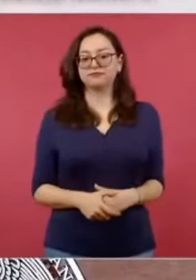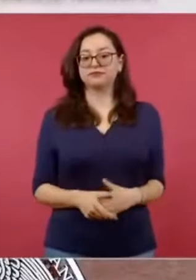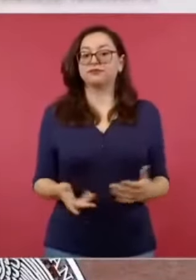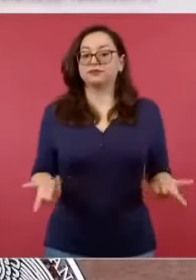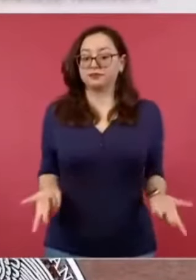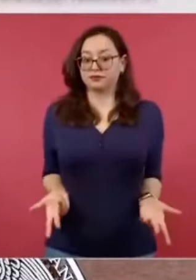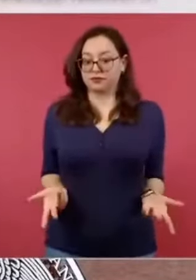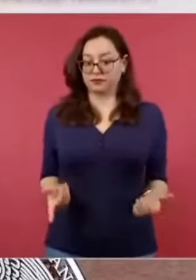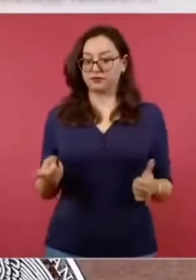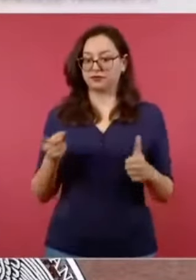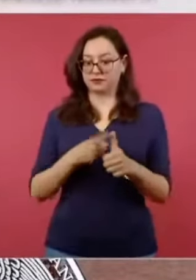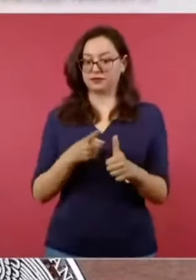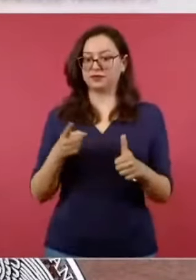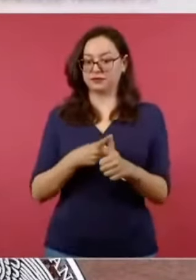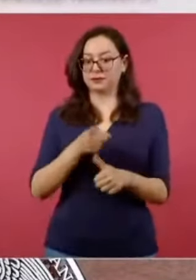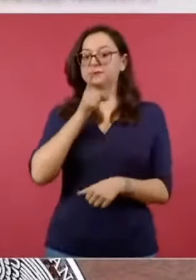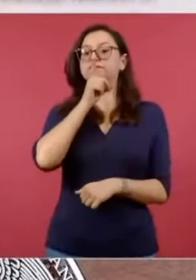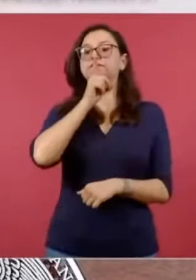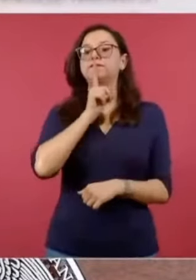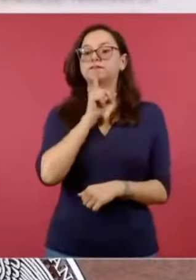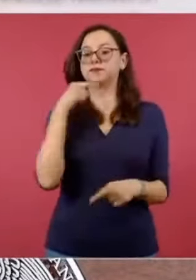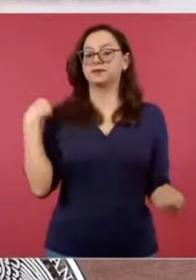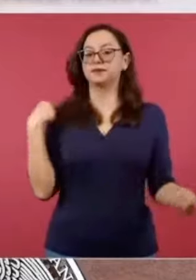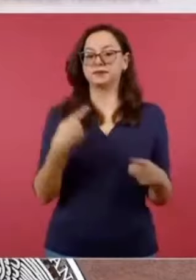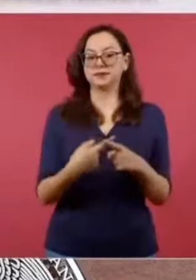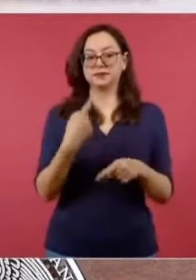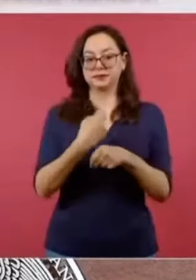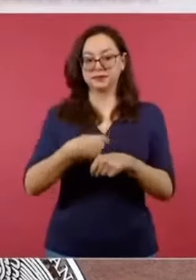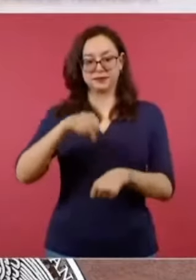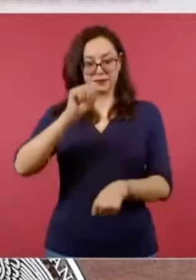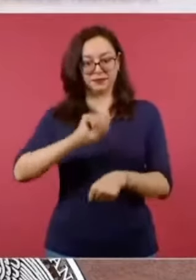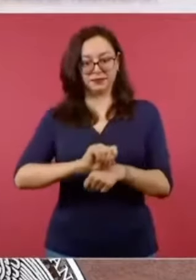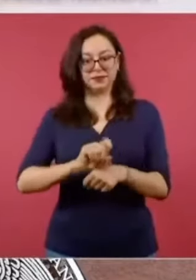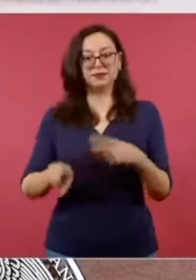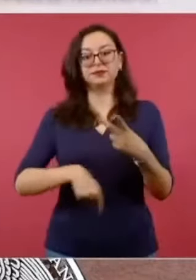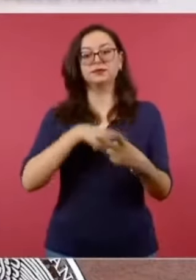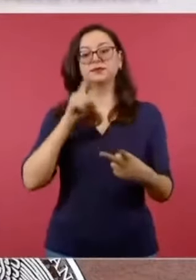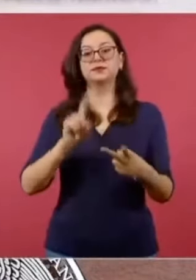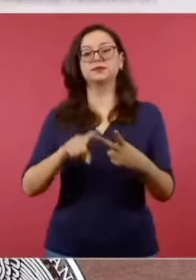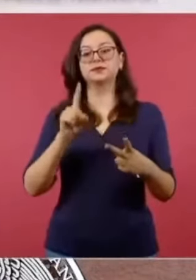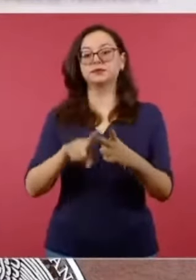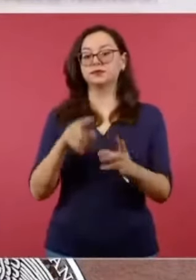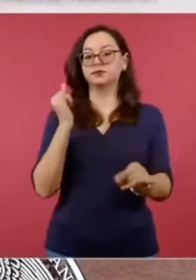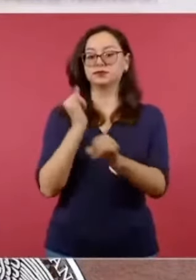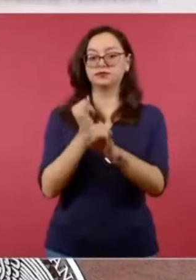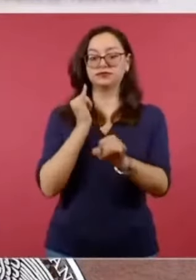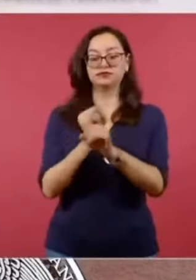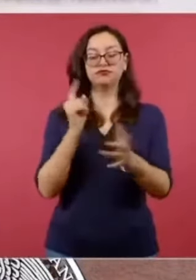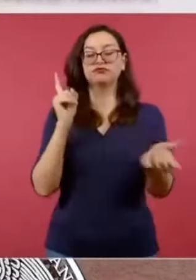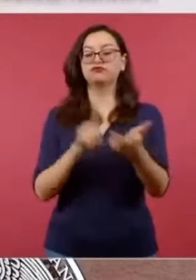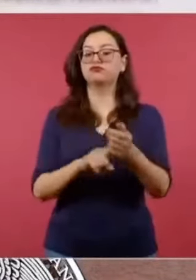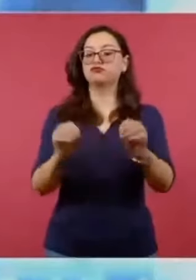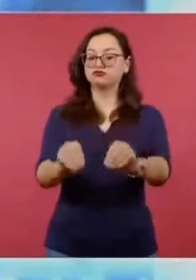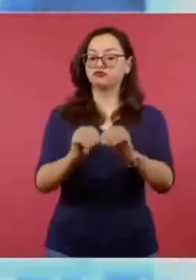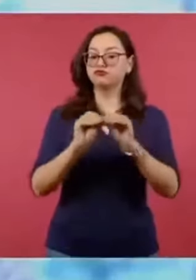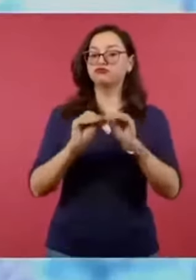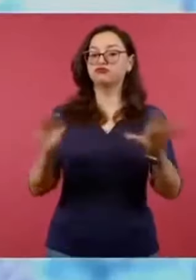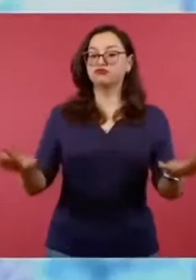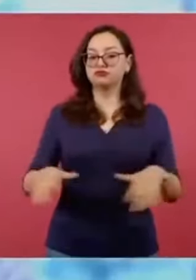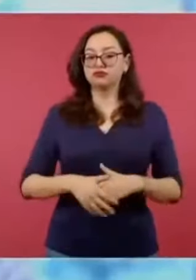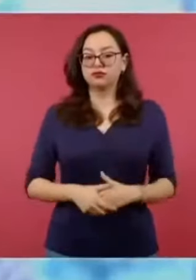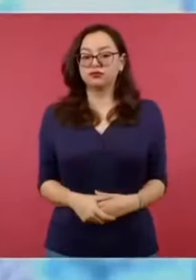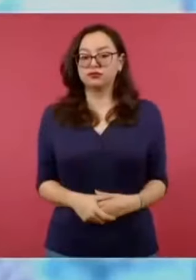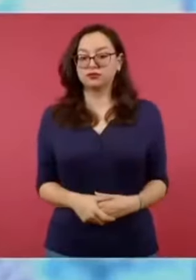vamos con una de redes que fue ampliamente difundida. No es verdad que las